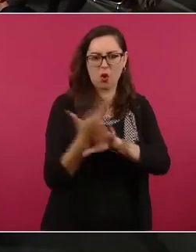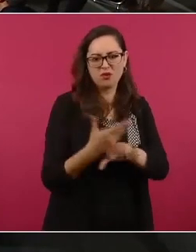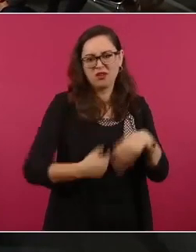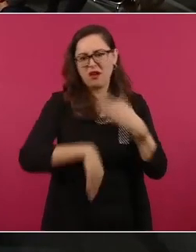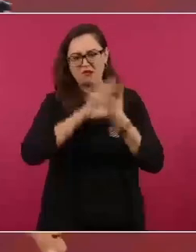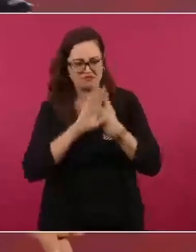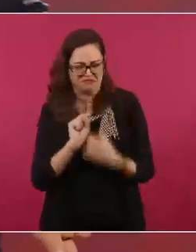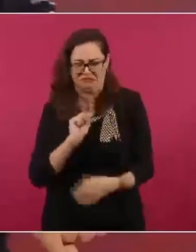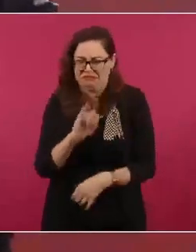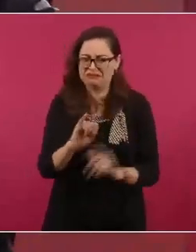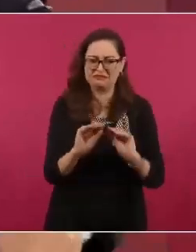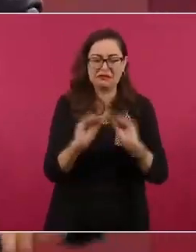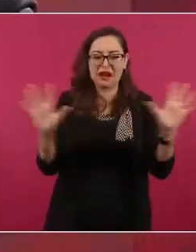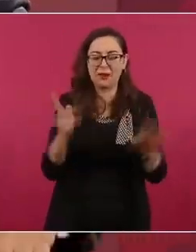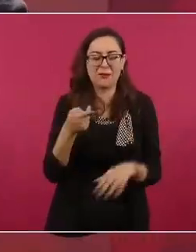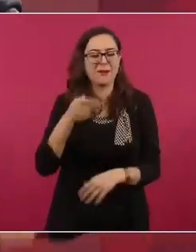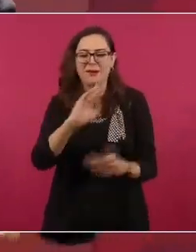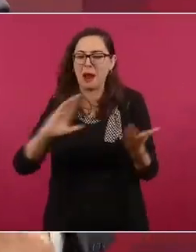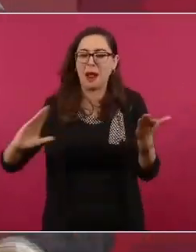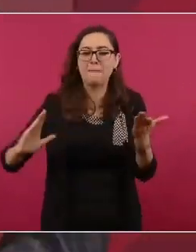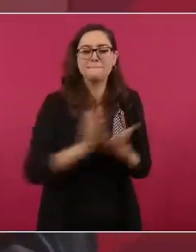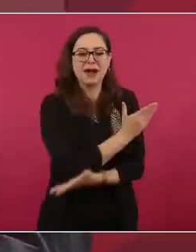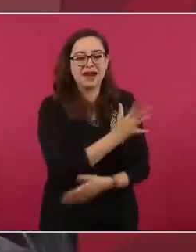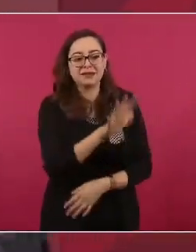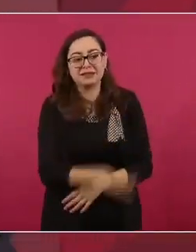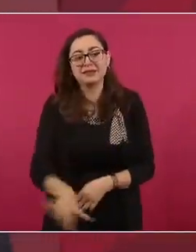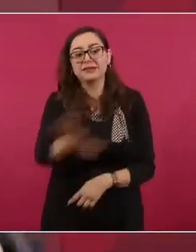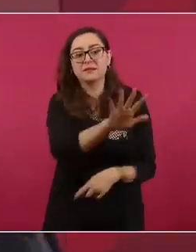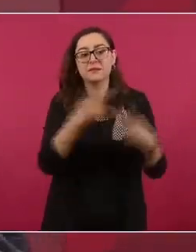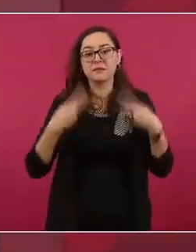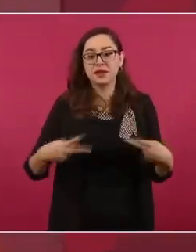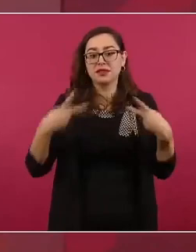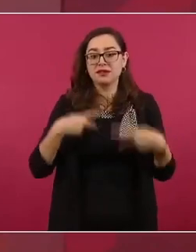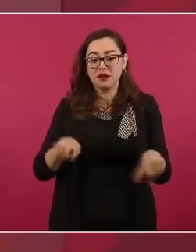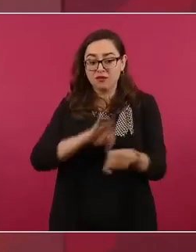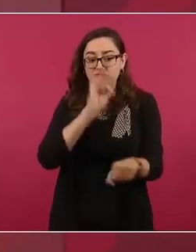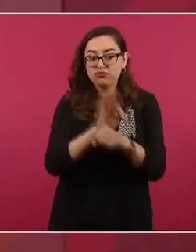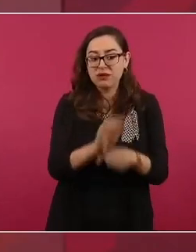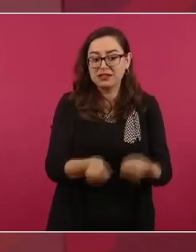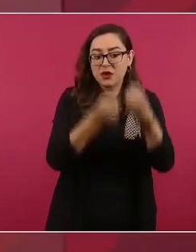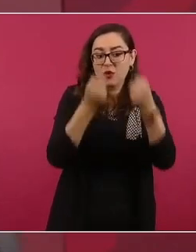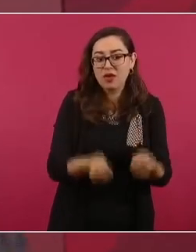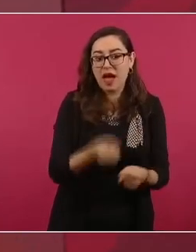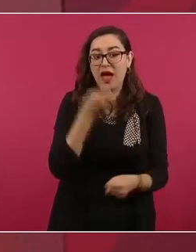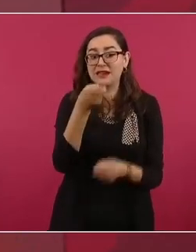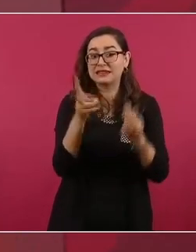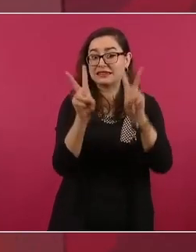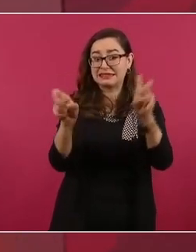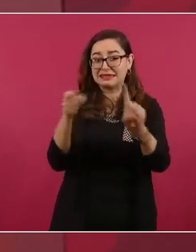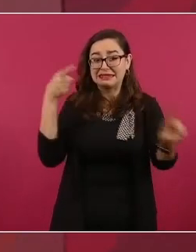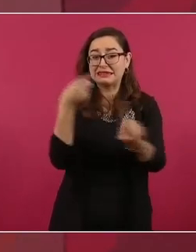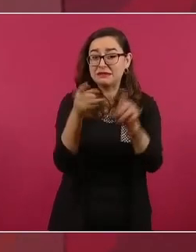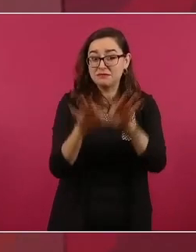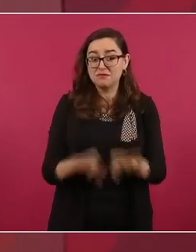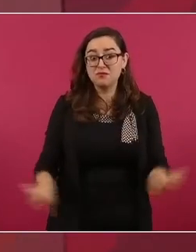pero estamos hablando de seguridad del pueblo, de la gente.